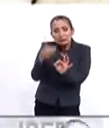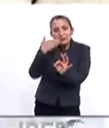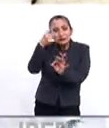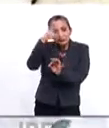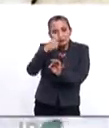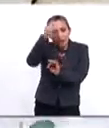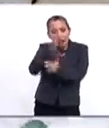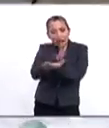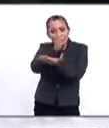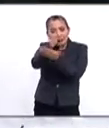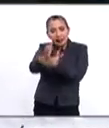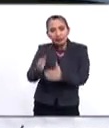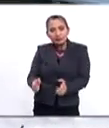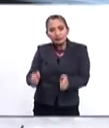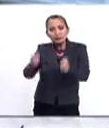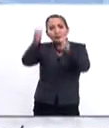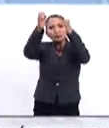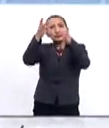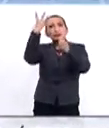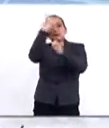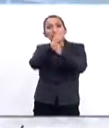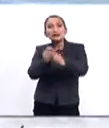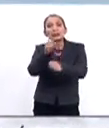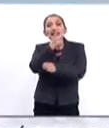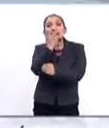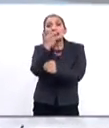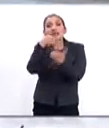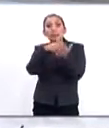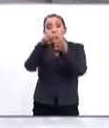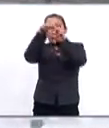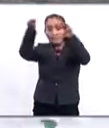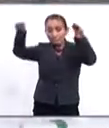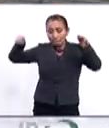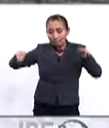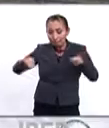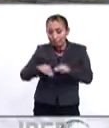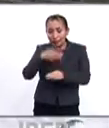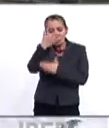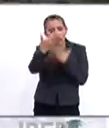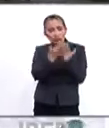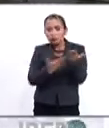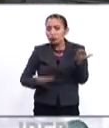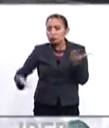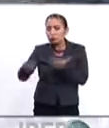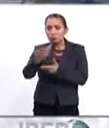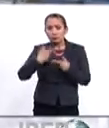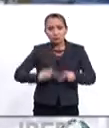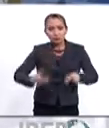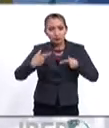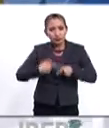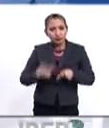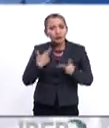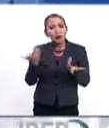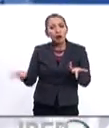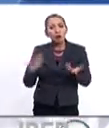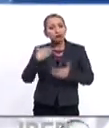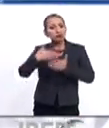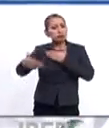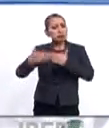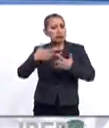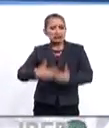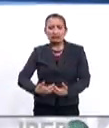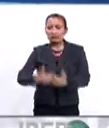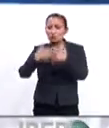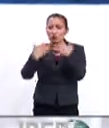accesible, se eleva una magna edificación de más de 7,000 metros cuadrados al servicio de la población, con unas avanzadas